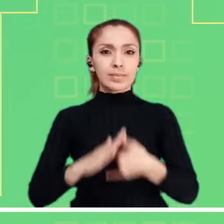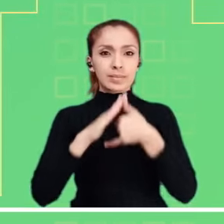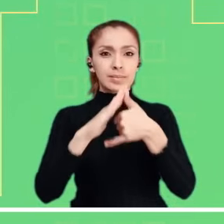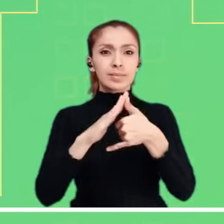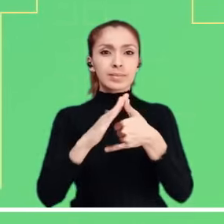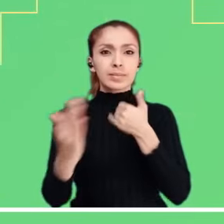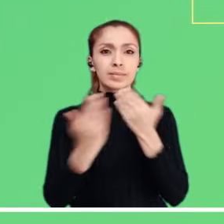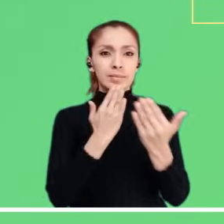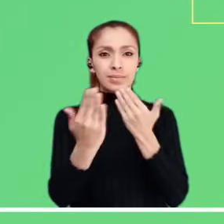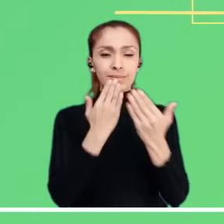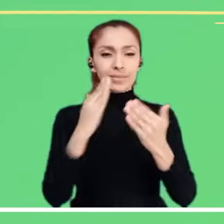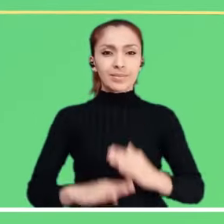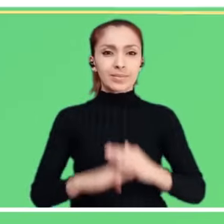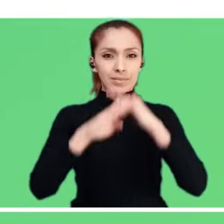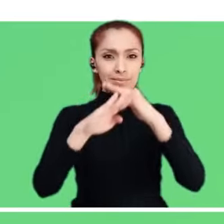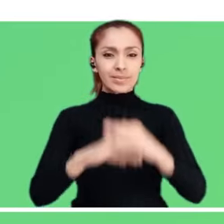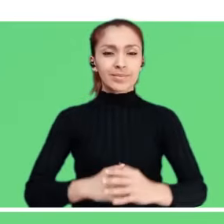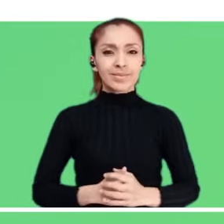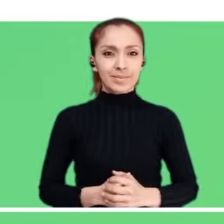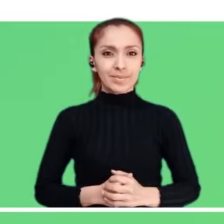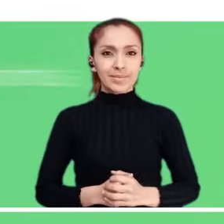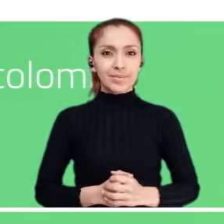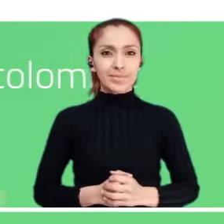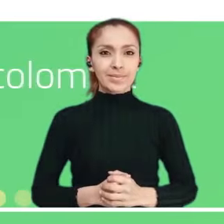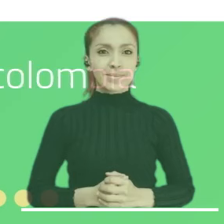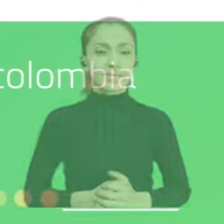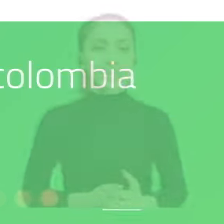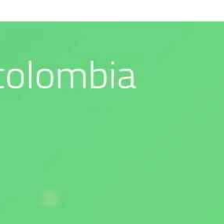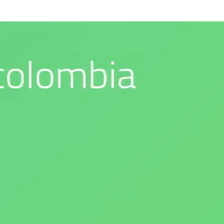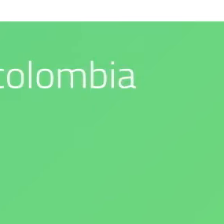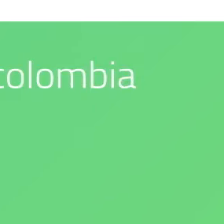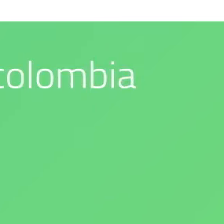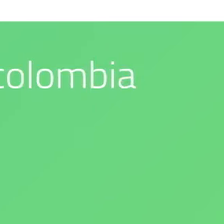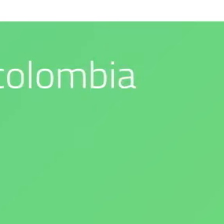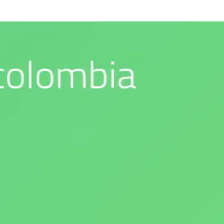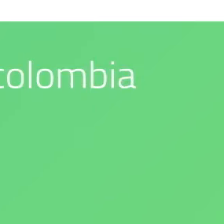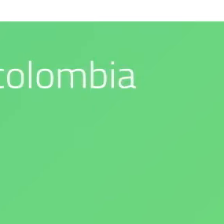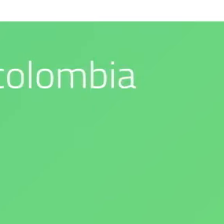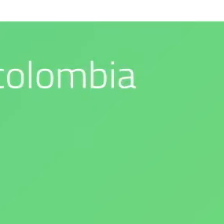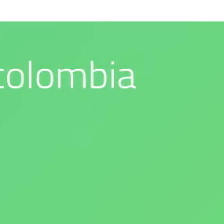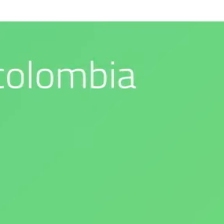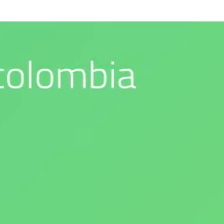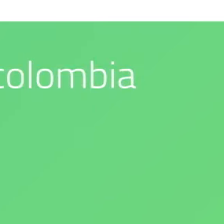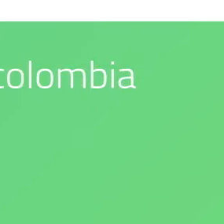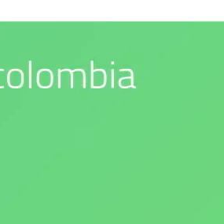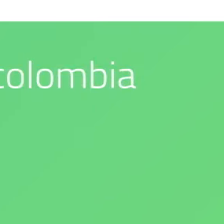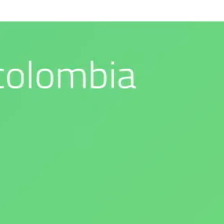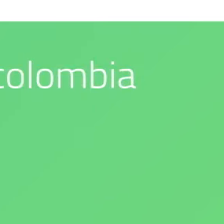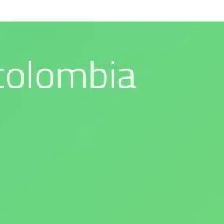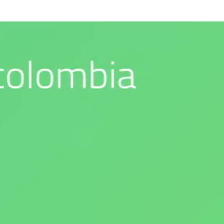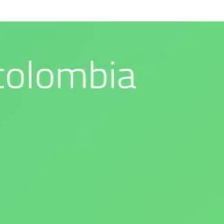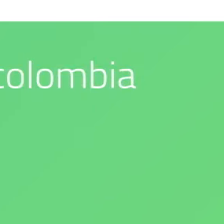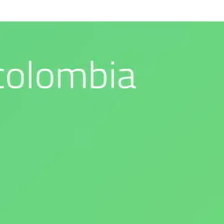sociales. Nuestro compromiso es con el medio ambiente. IDEAM es confianza y prevención.